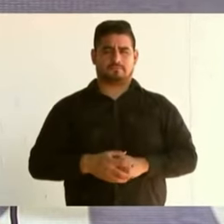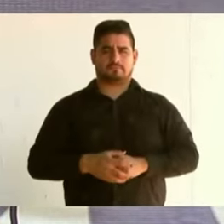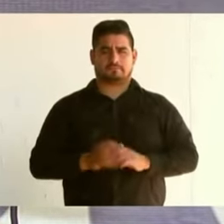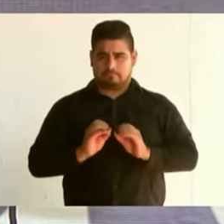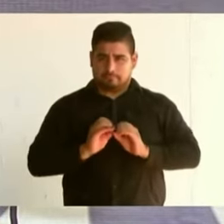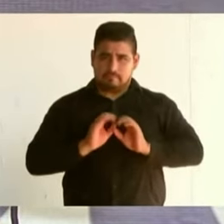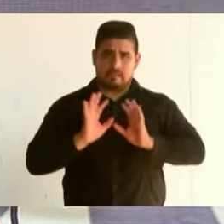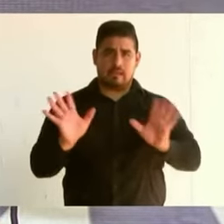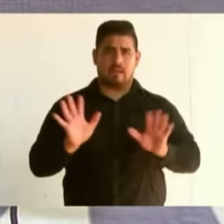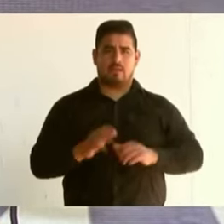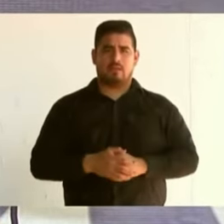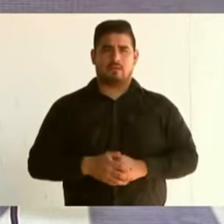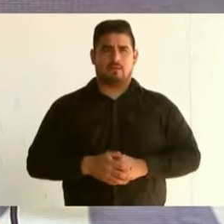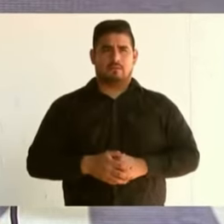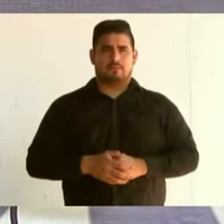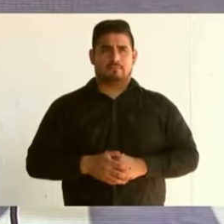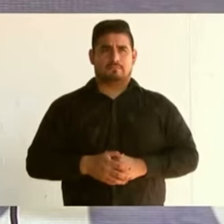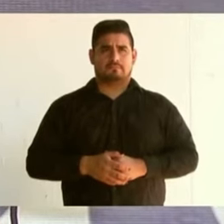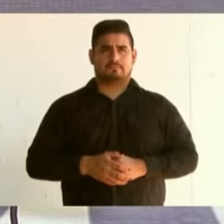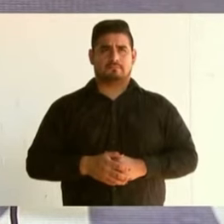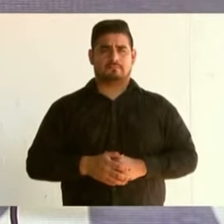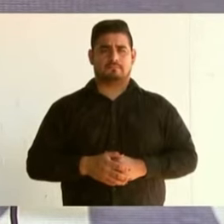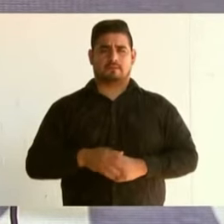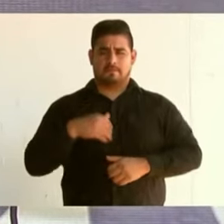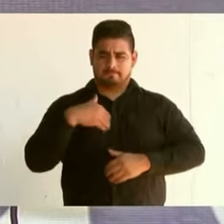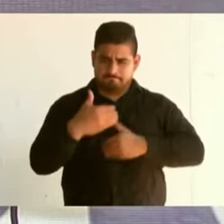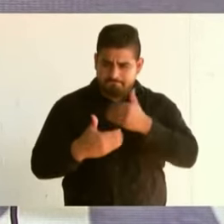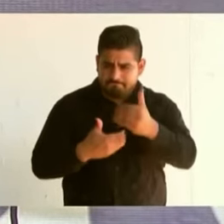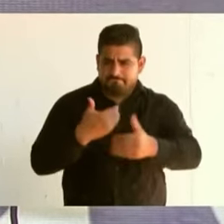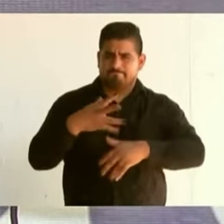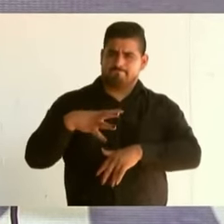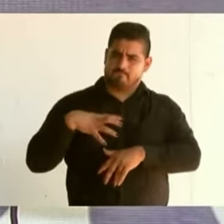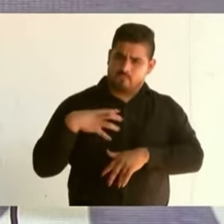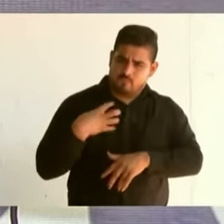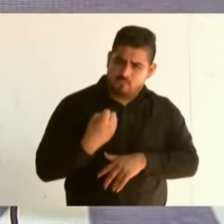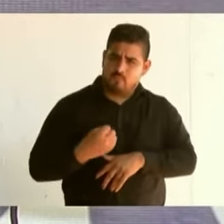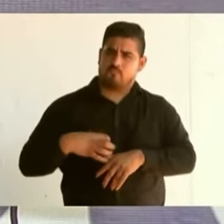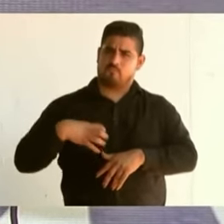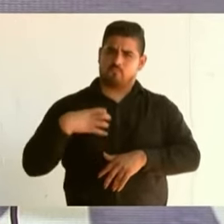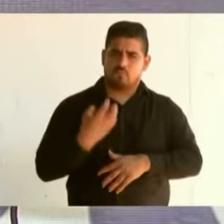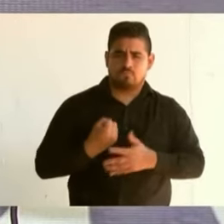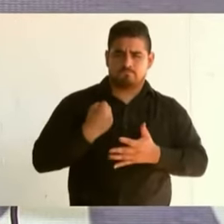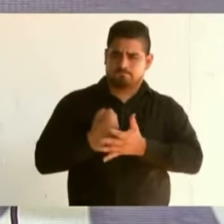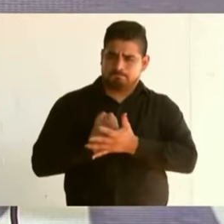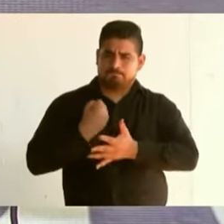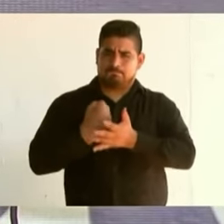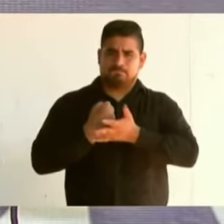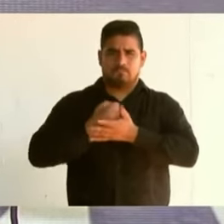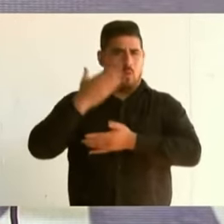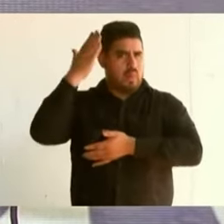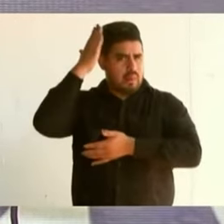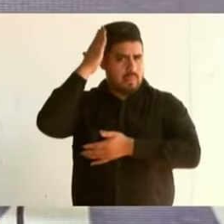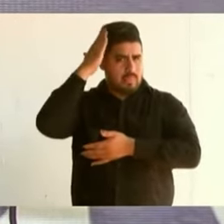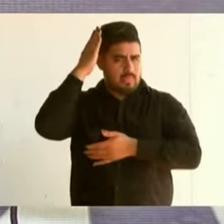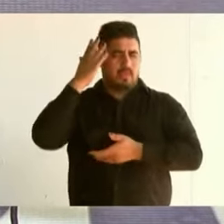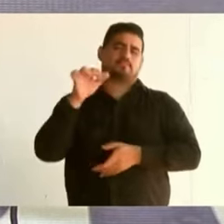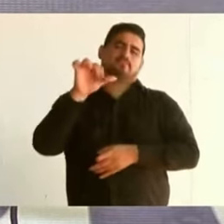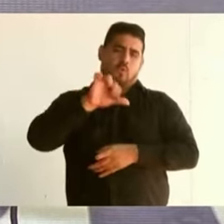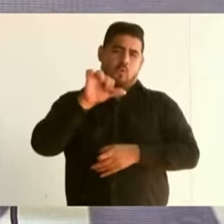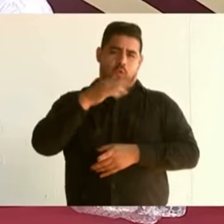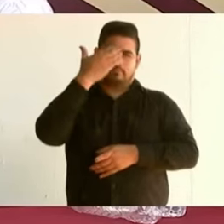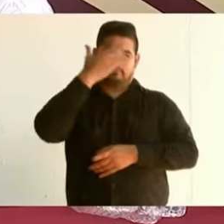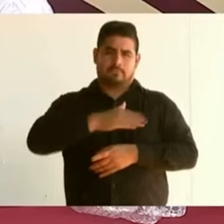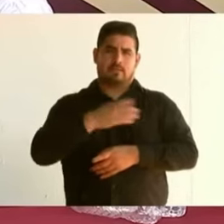supuesto, a la constancia, a la perseverancia de un gran dirigente, nuestro hoy presidente